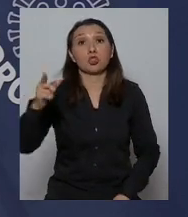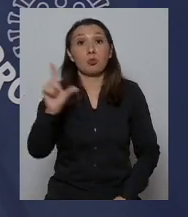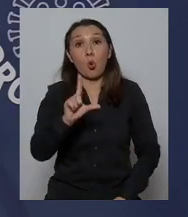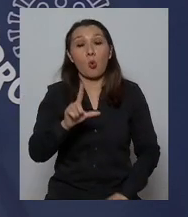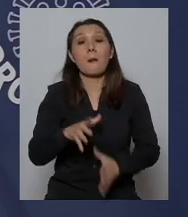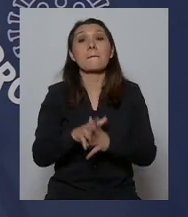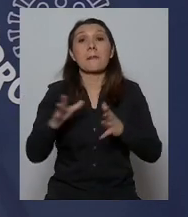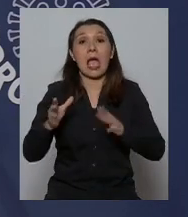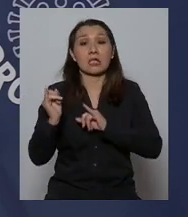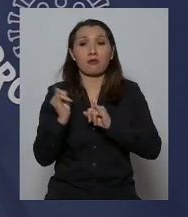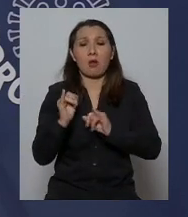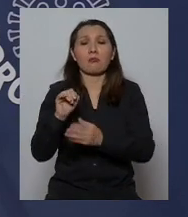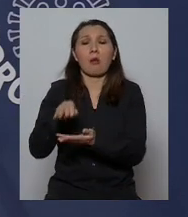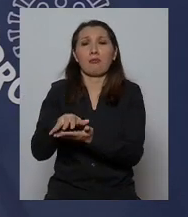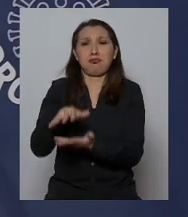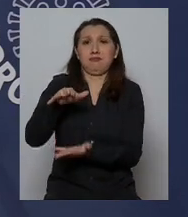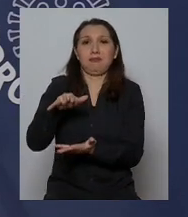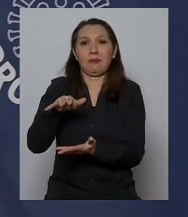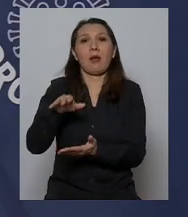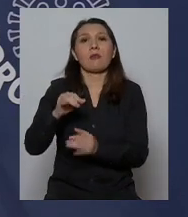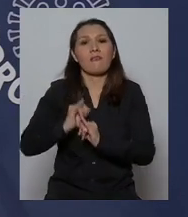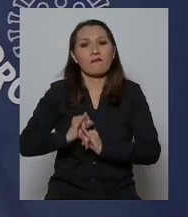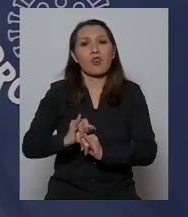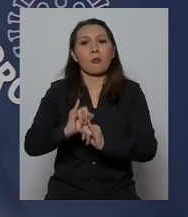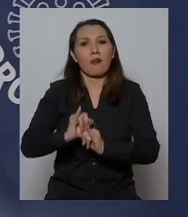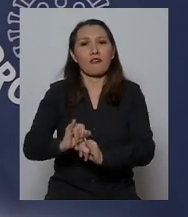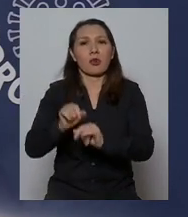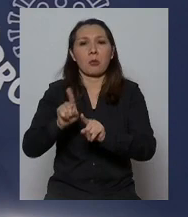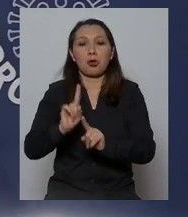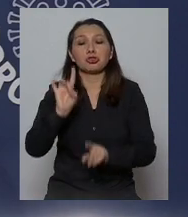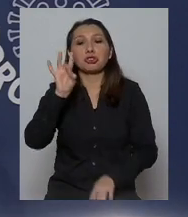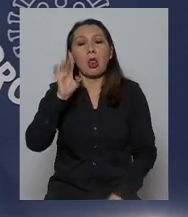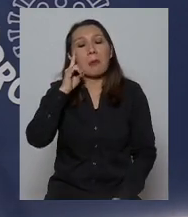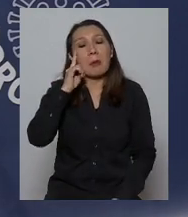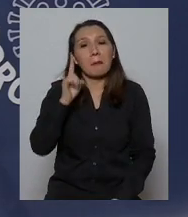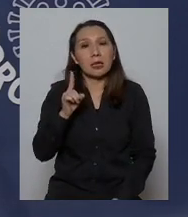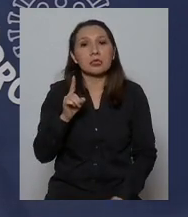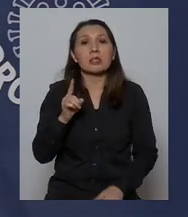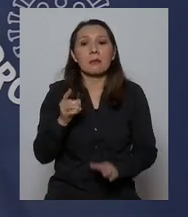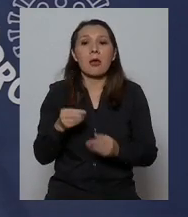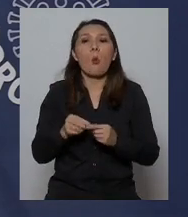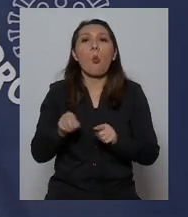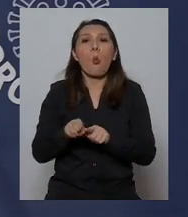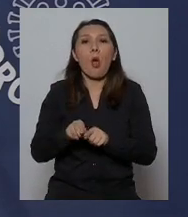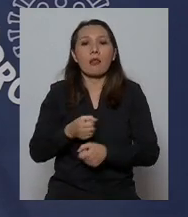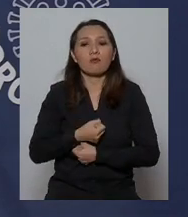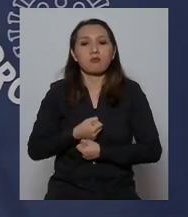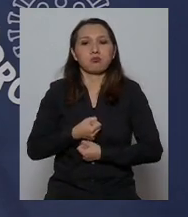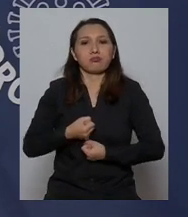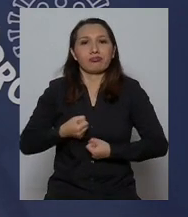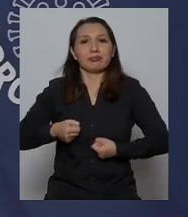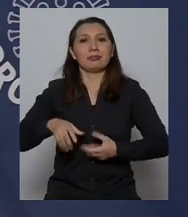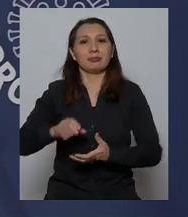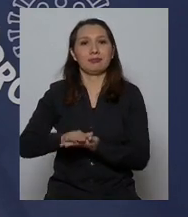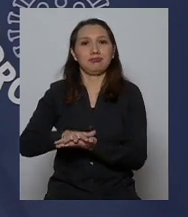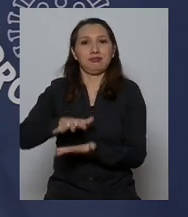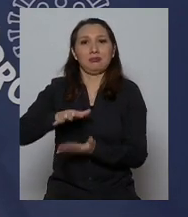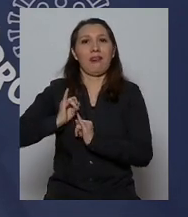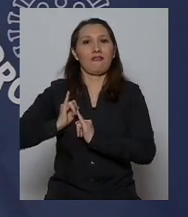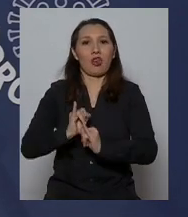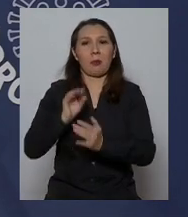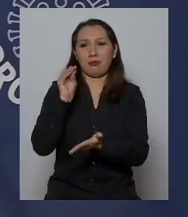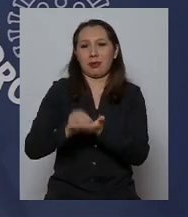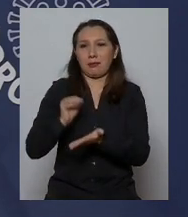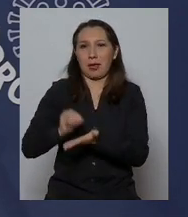vamos a tener más información vamos a seguir informando no solamente de acuerdo y vamos a enriqueciendo esto no solamente de acuerdo